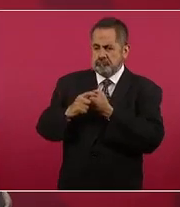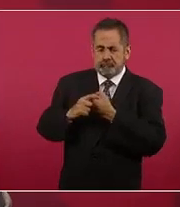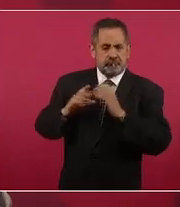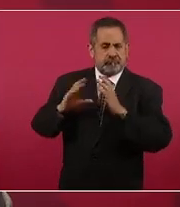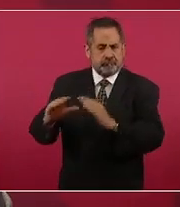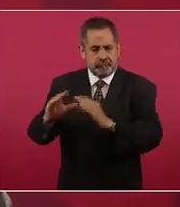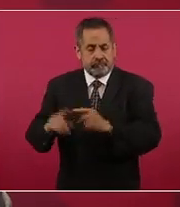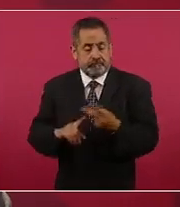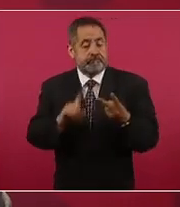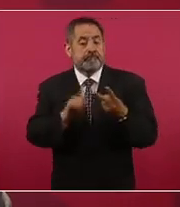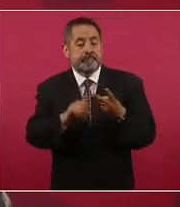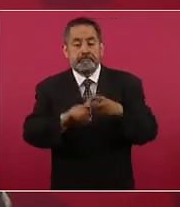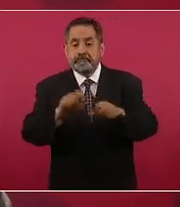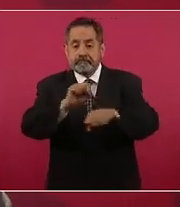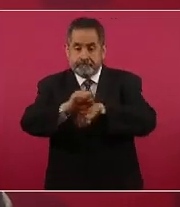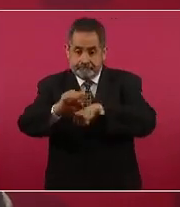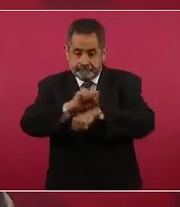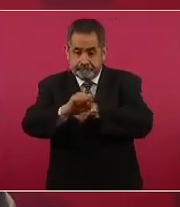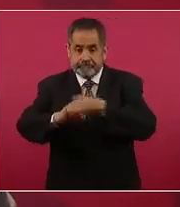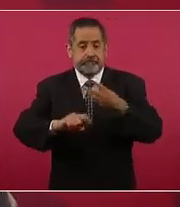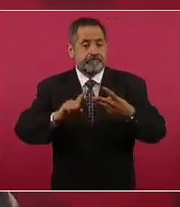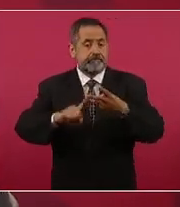El Salvador, en Honduras.